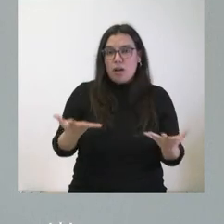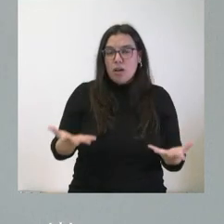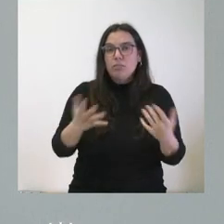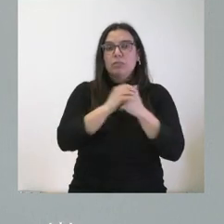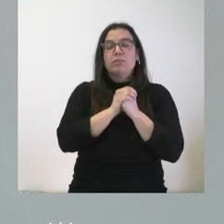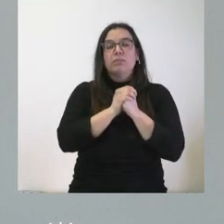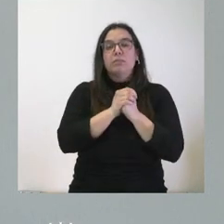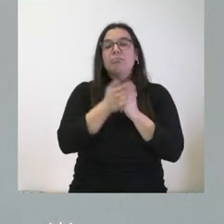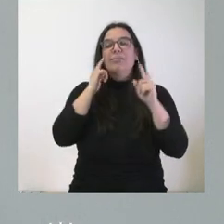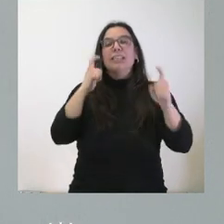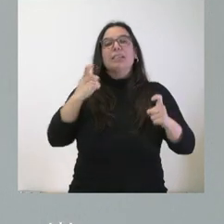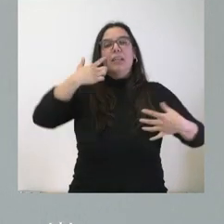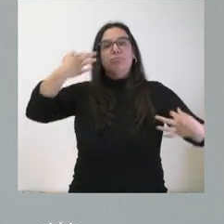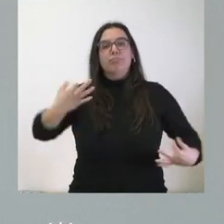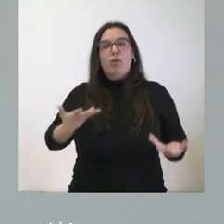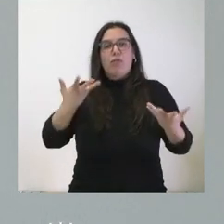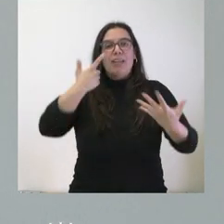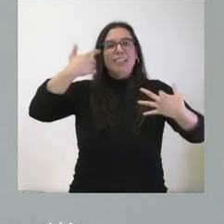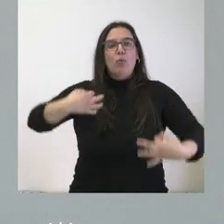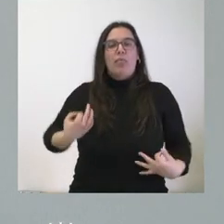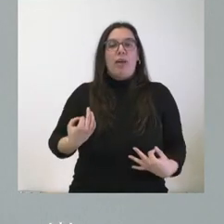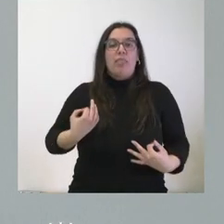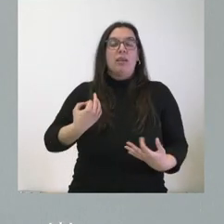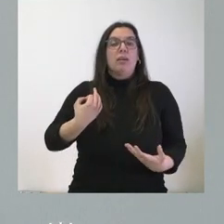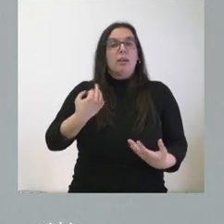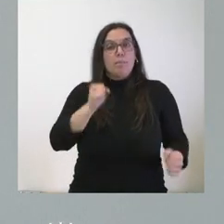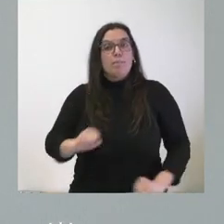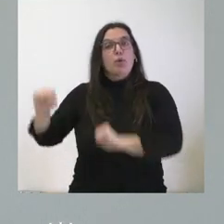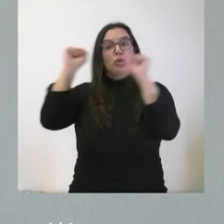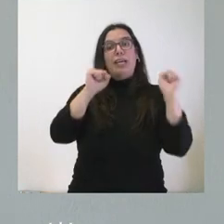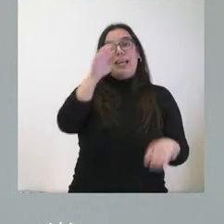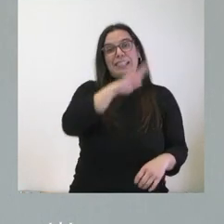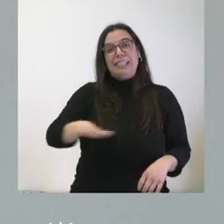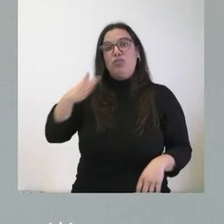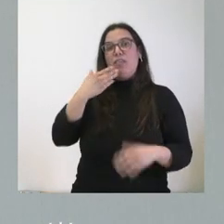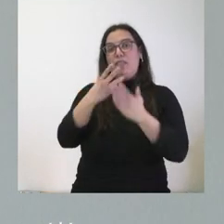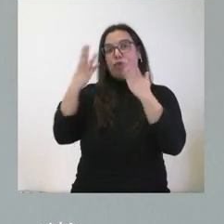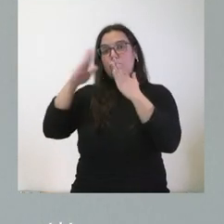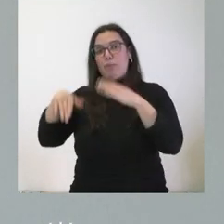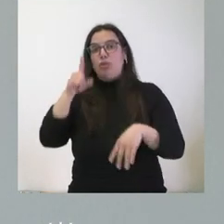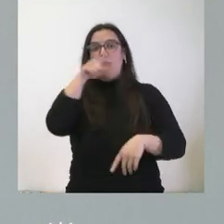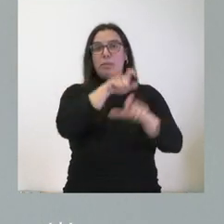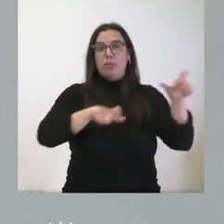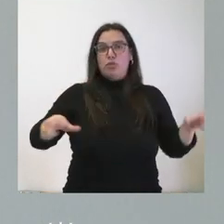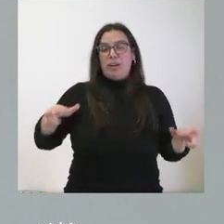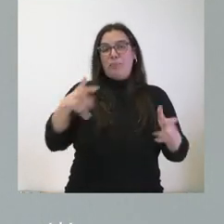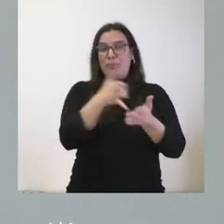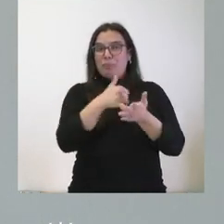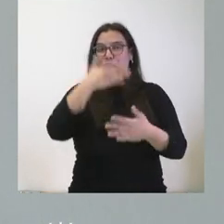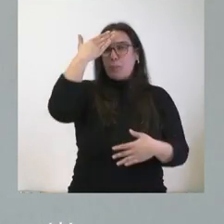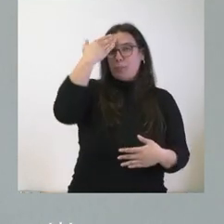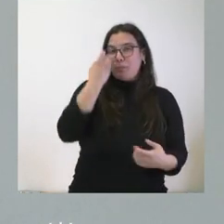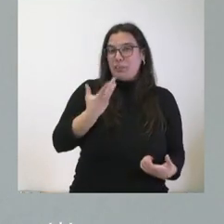que trata de garantizar y ofrecer seguridad jurídica, que protege a los menores y a las personas vulnerables y que